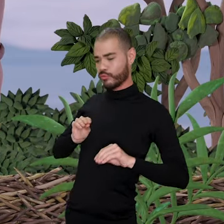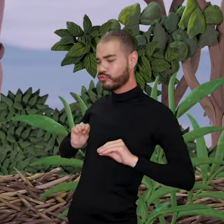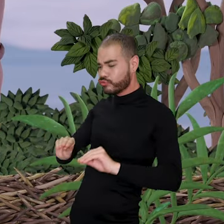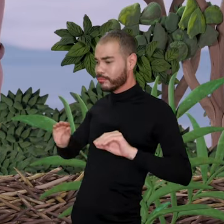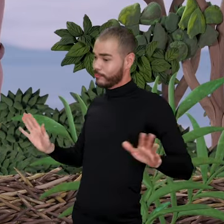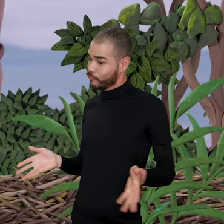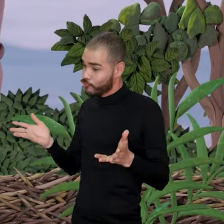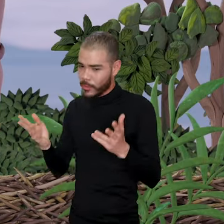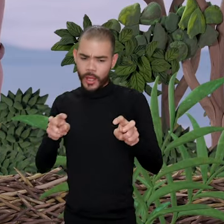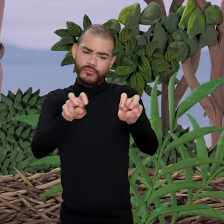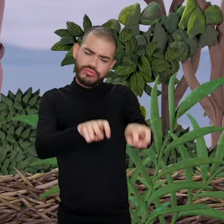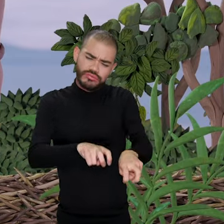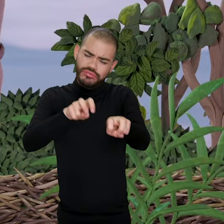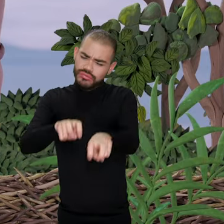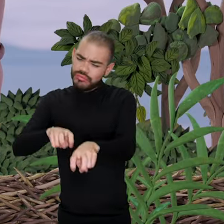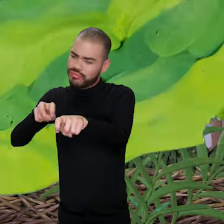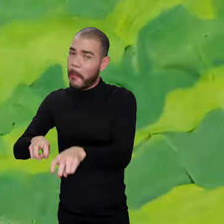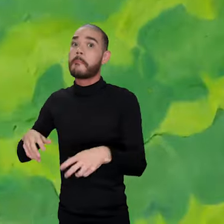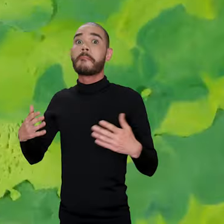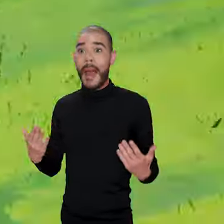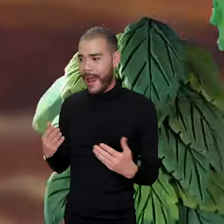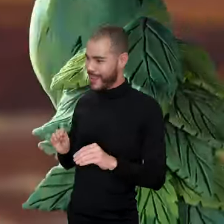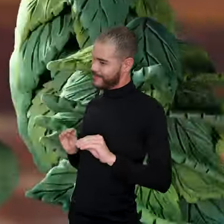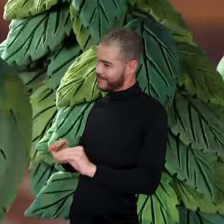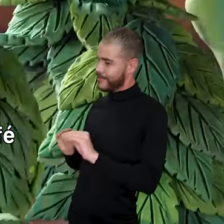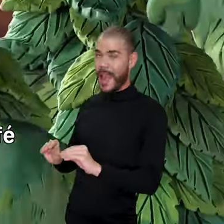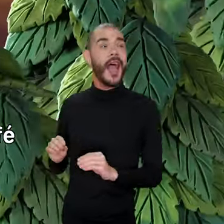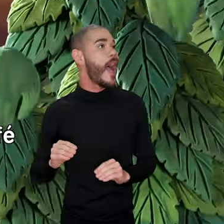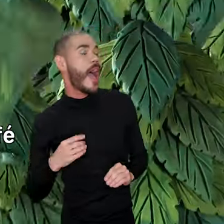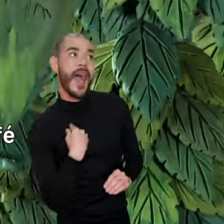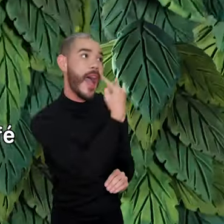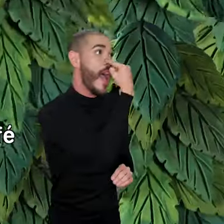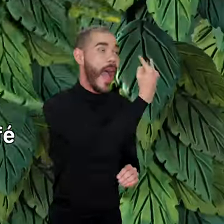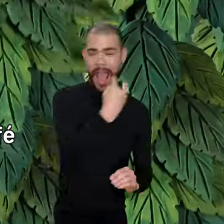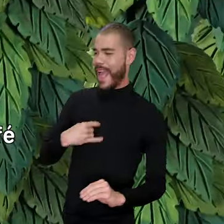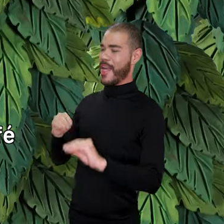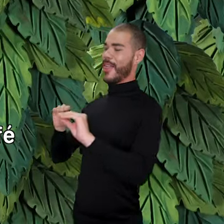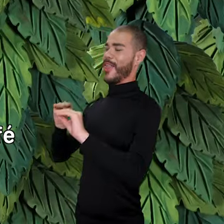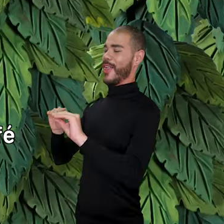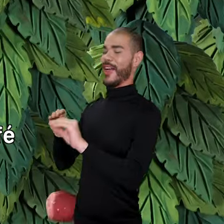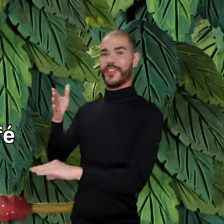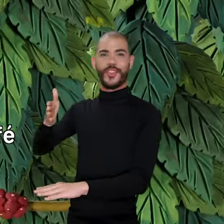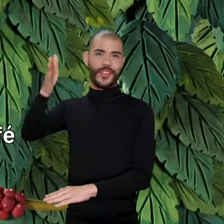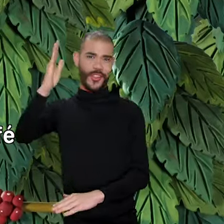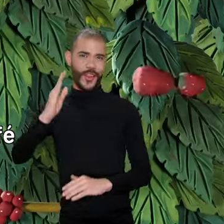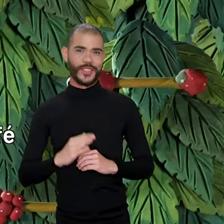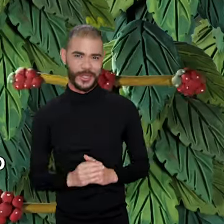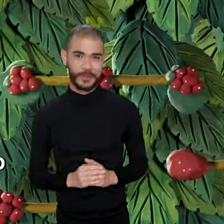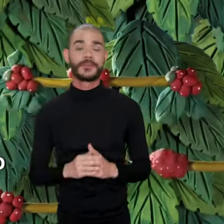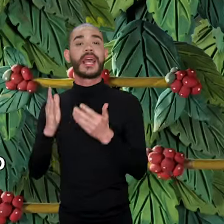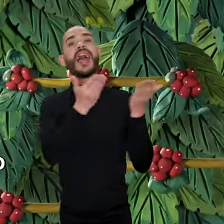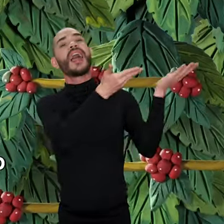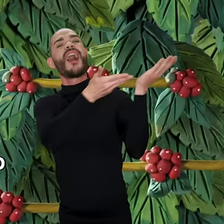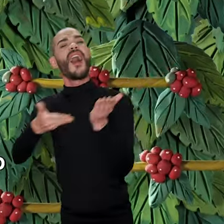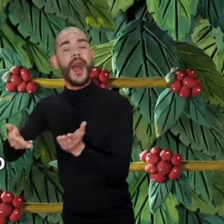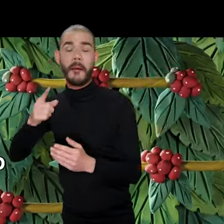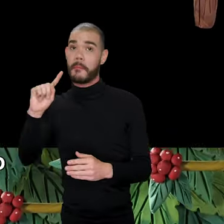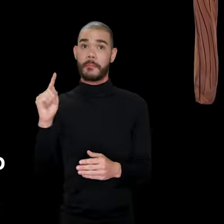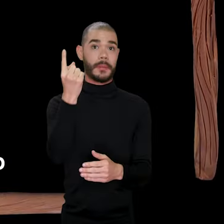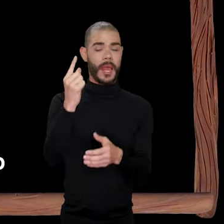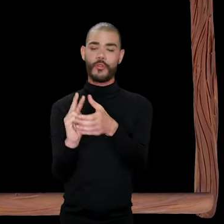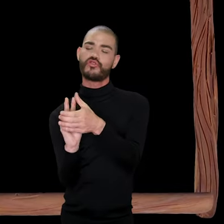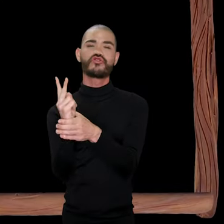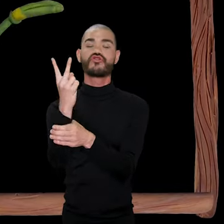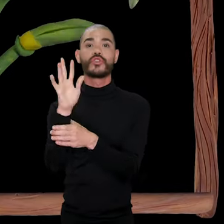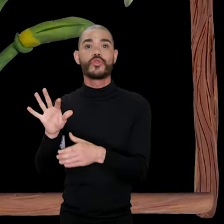facilitar su reducción y evangelización. Trajeron la primera mata de café a la Nueva Granada y exportaron por el